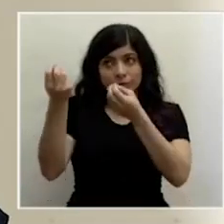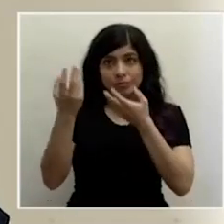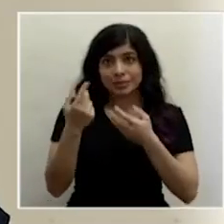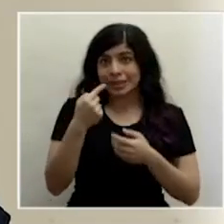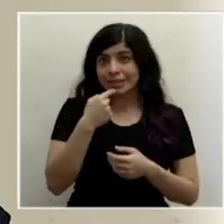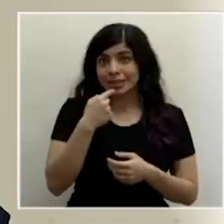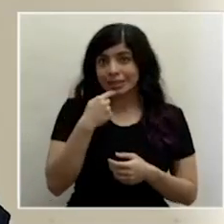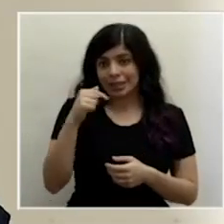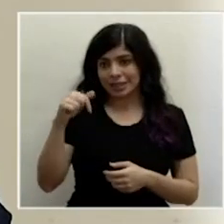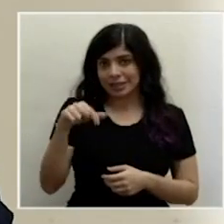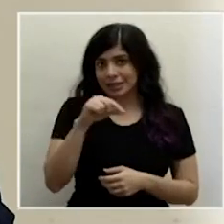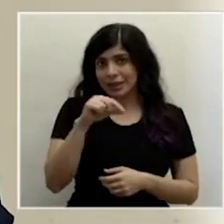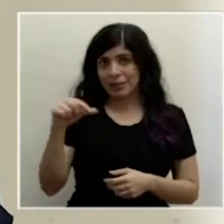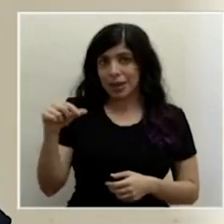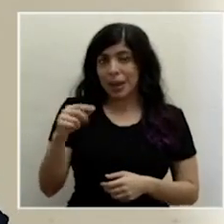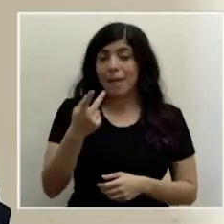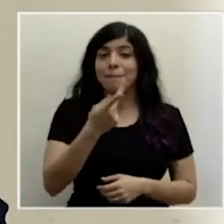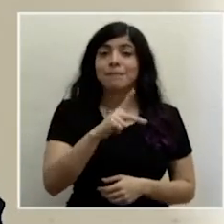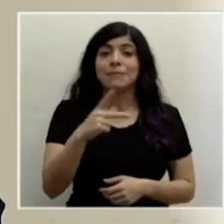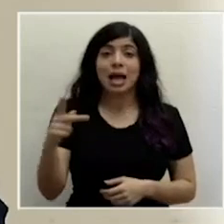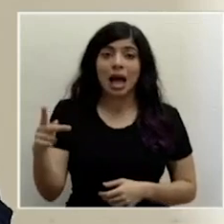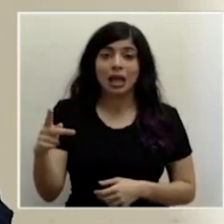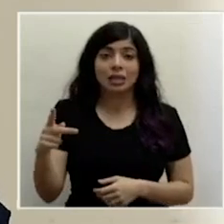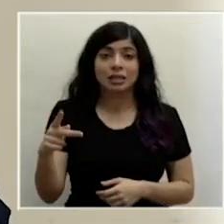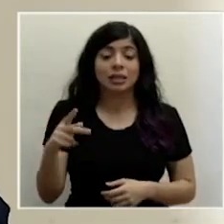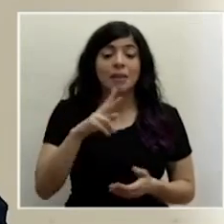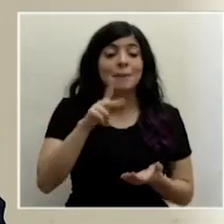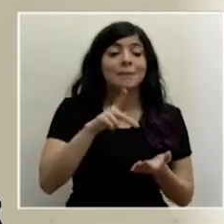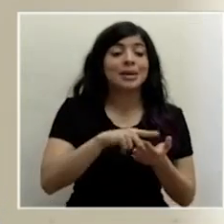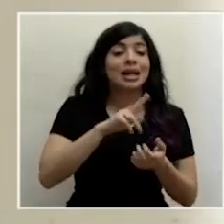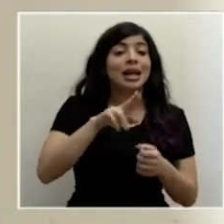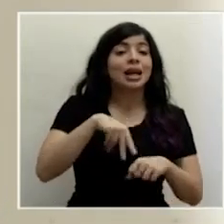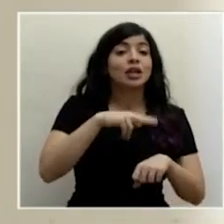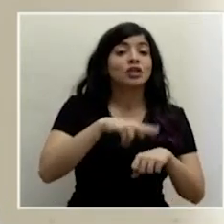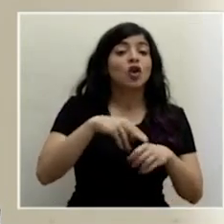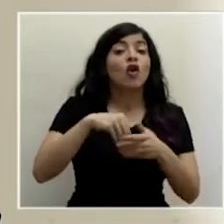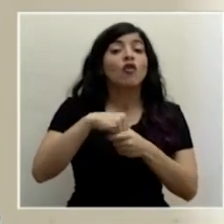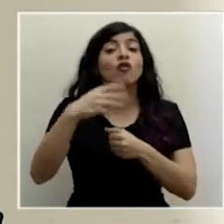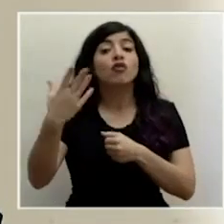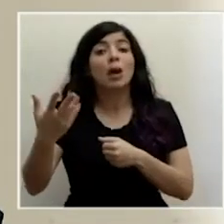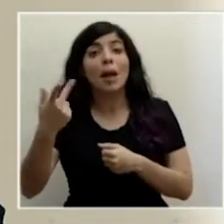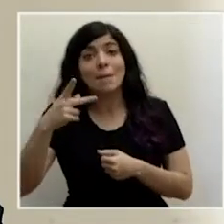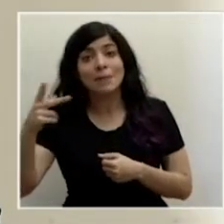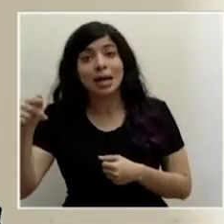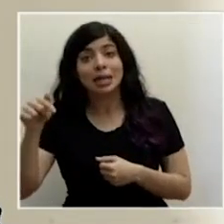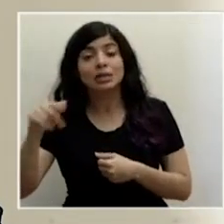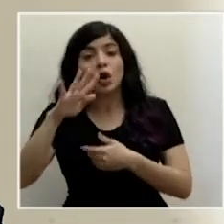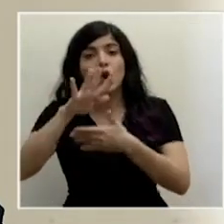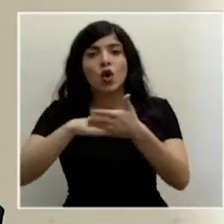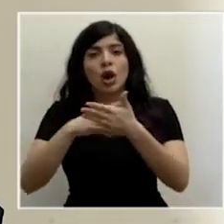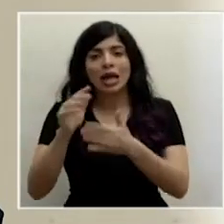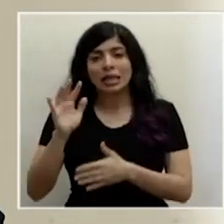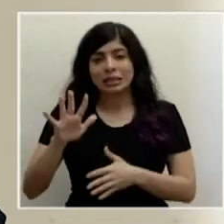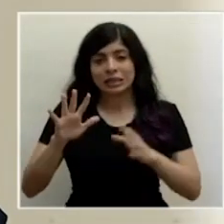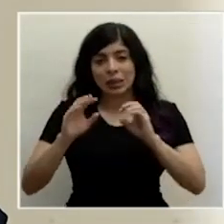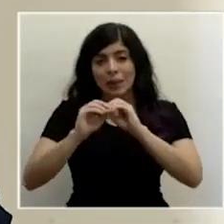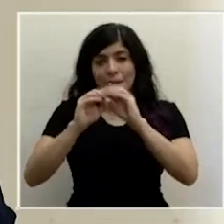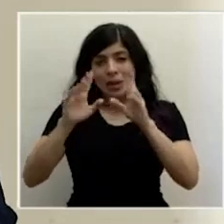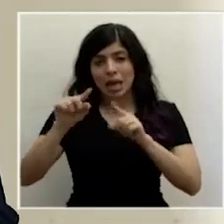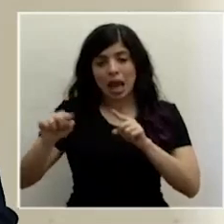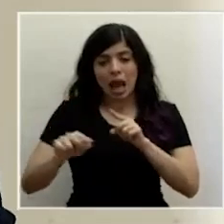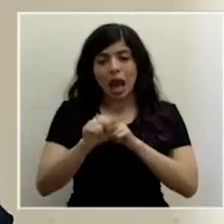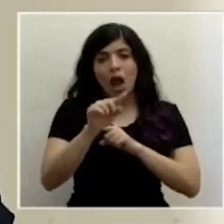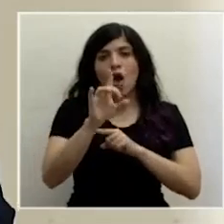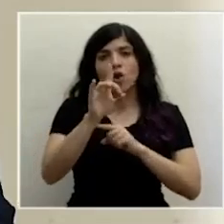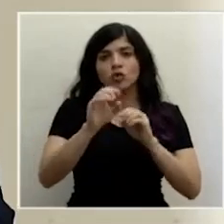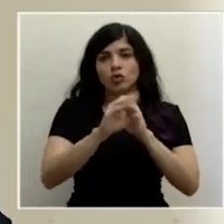esta semana que las playas fuera de los parques nacionales van a tener un horario de cinco de la mañana a ocho de la mañana para actividades